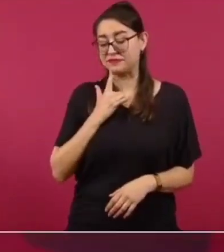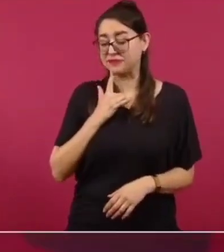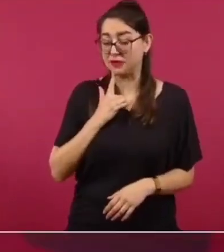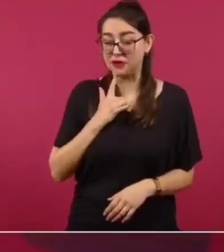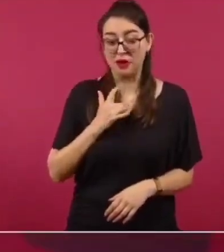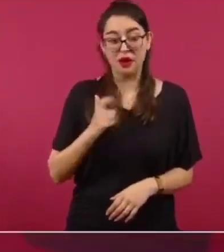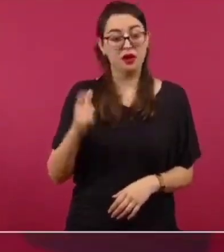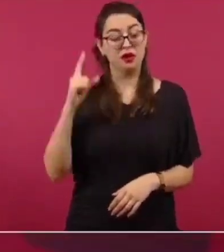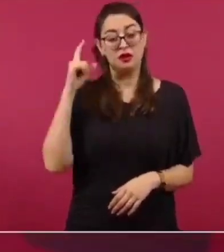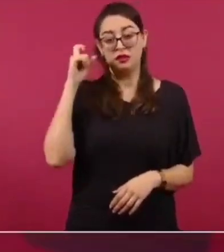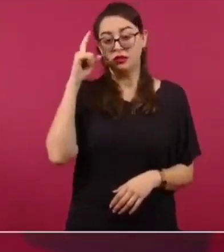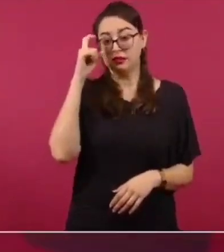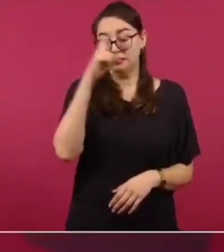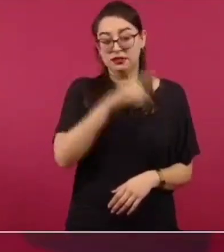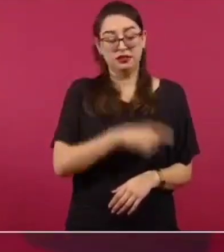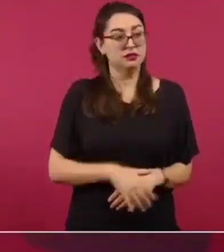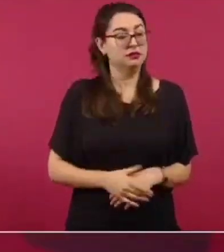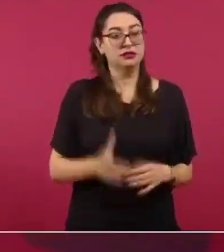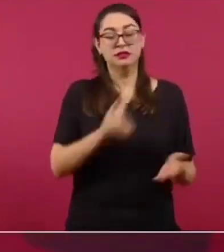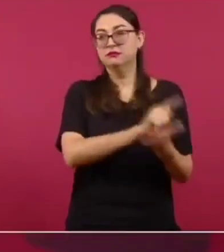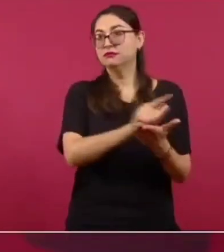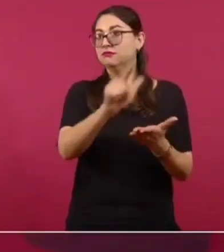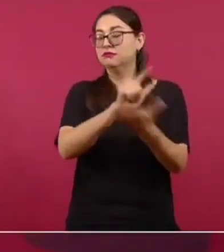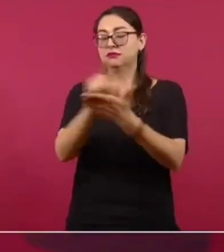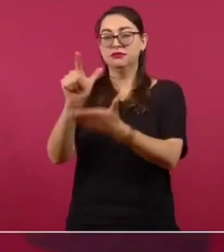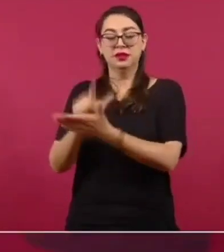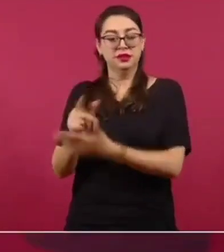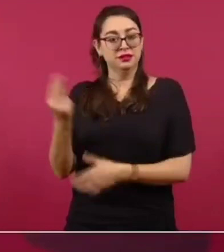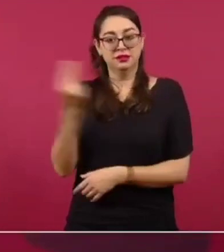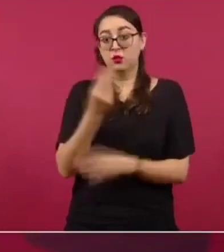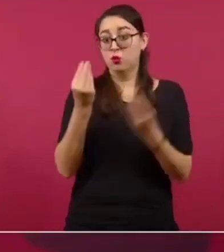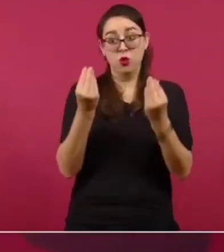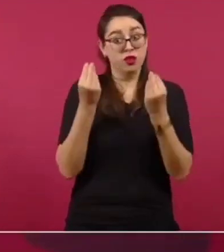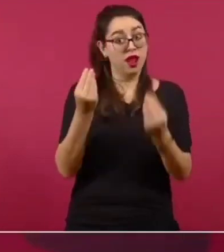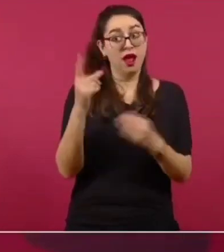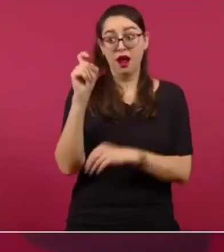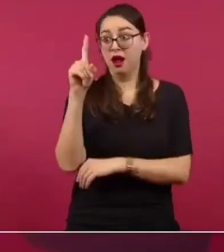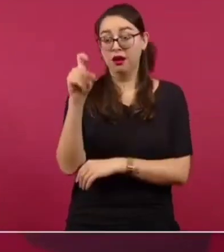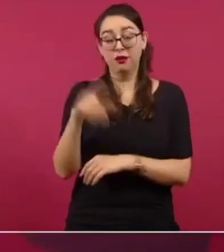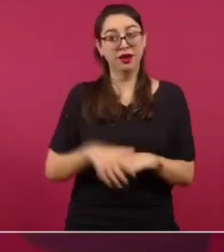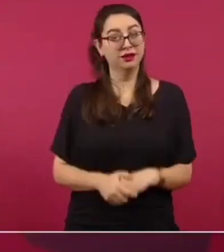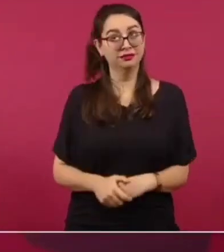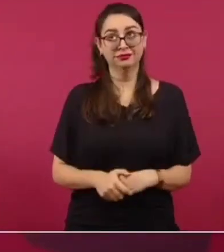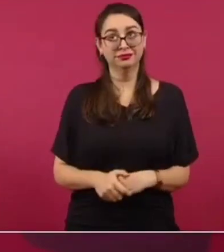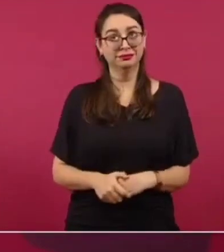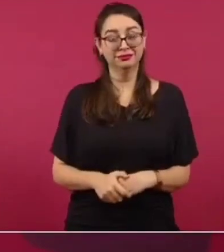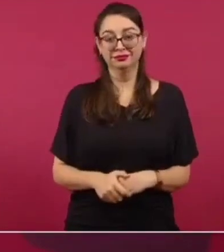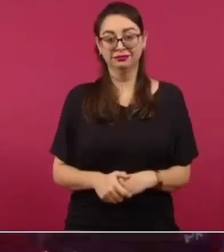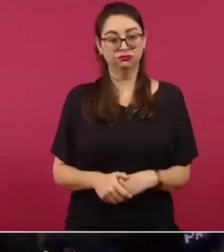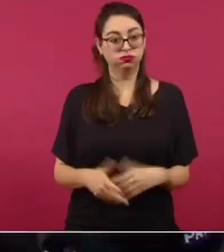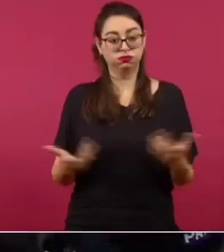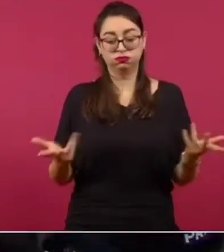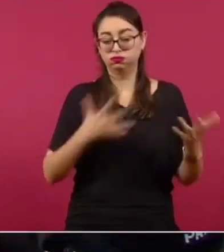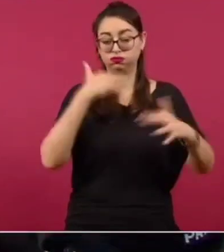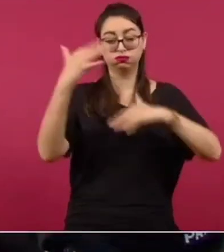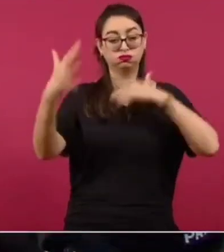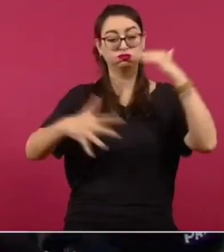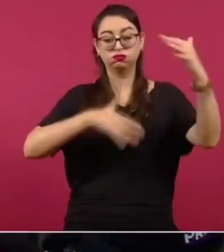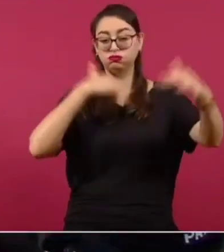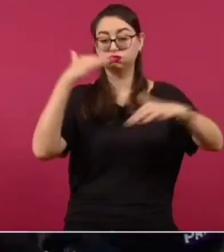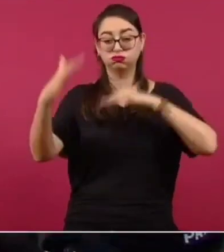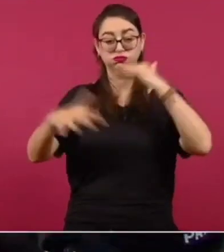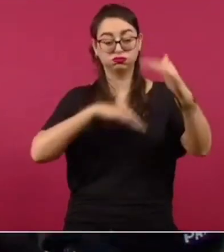que con el agua limpiemos todo, el cochinero, toda la